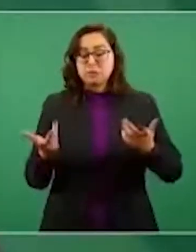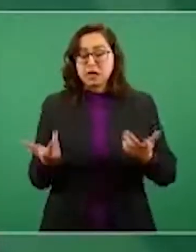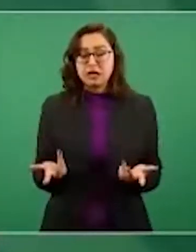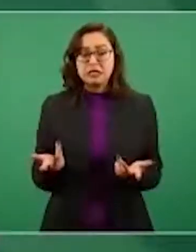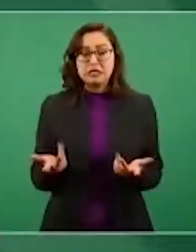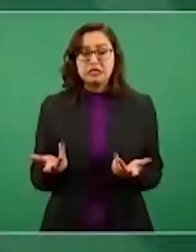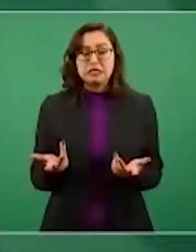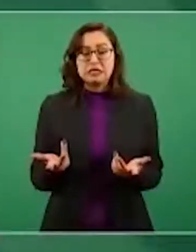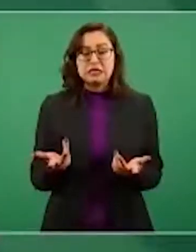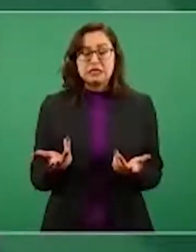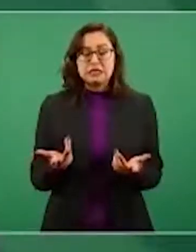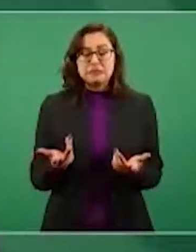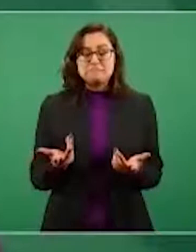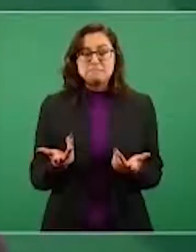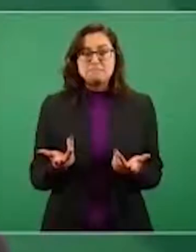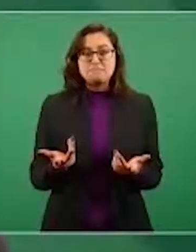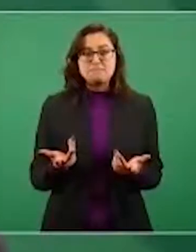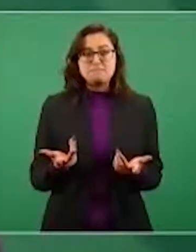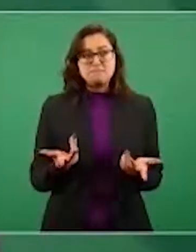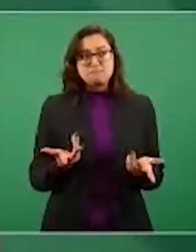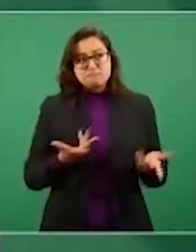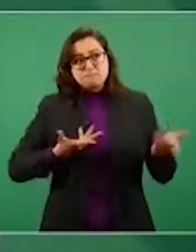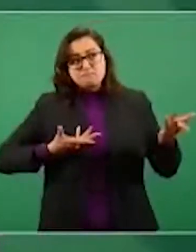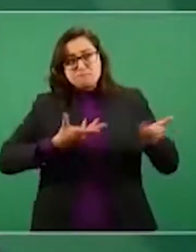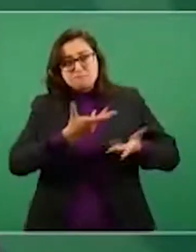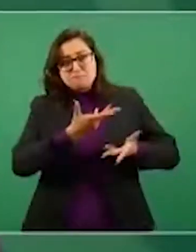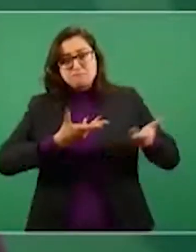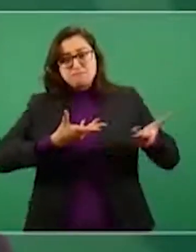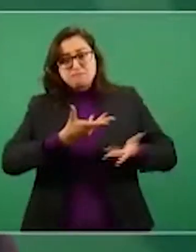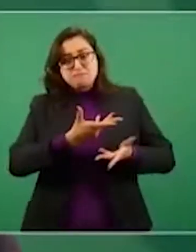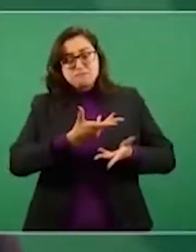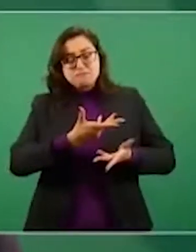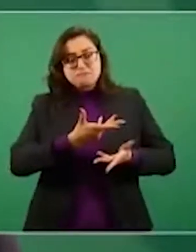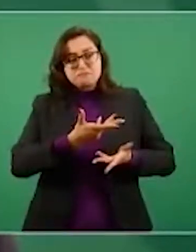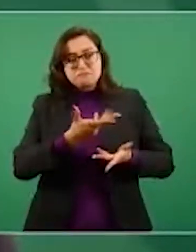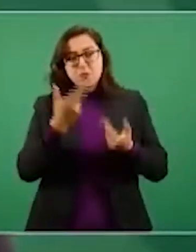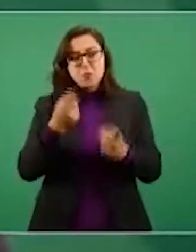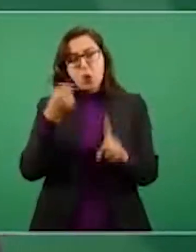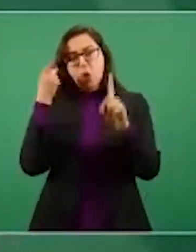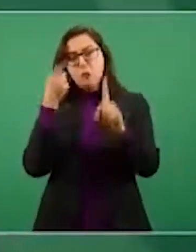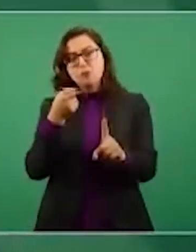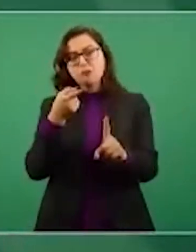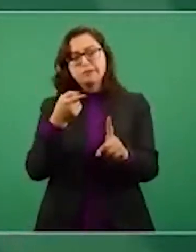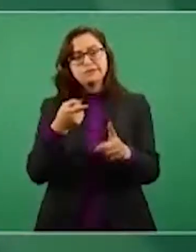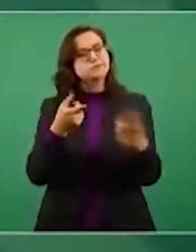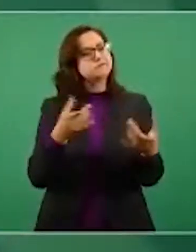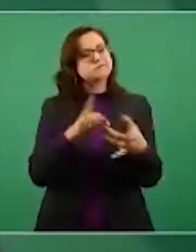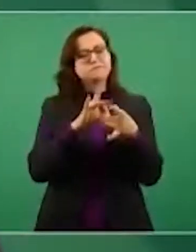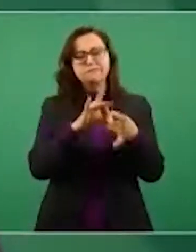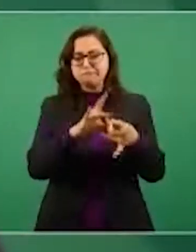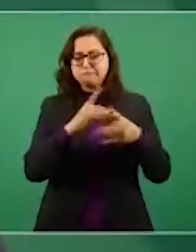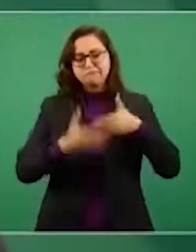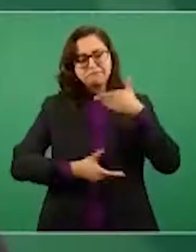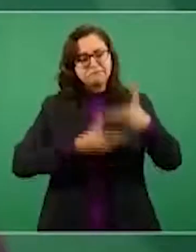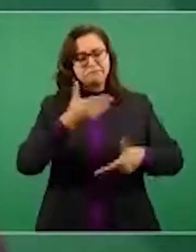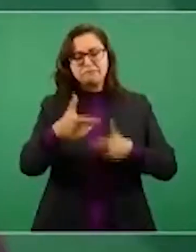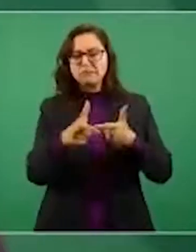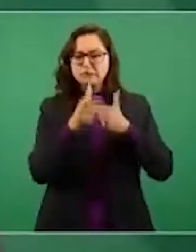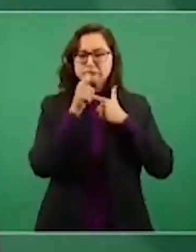otro destino a esta relación que seguir creciendo, mejorando